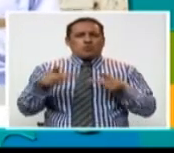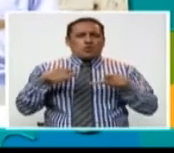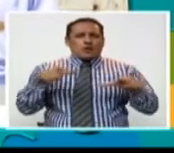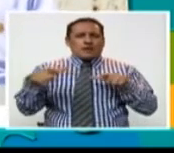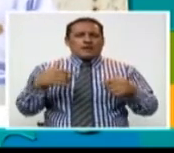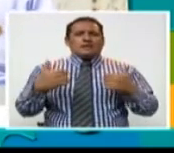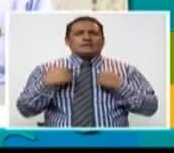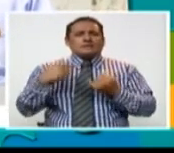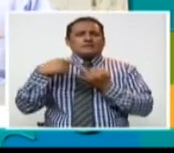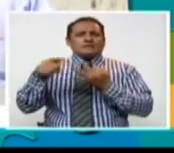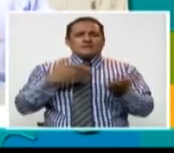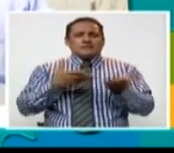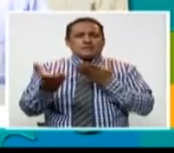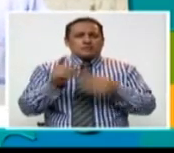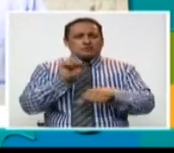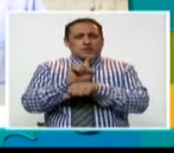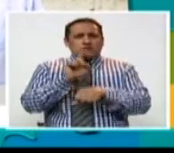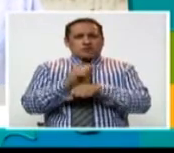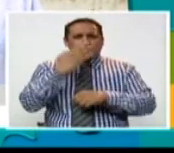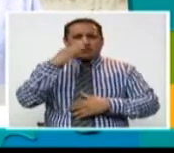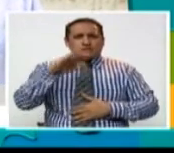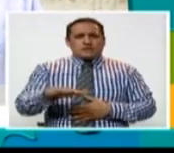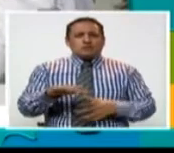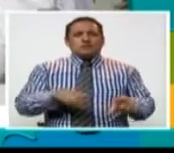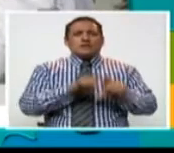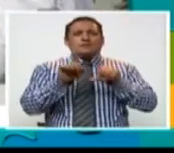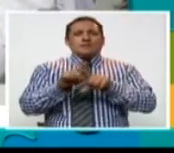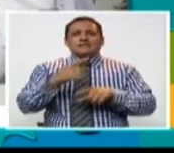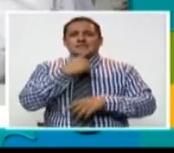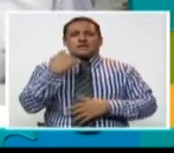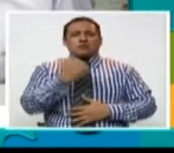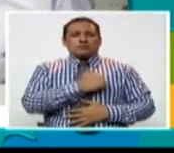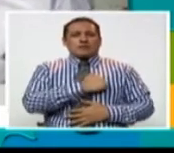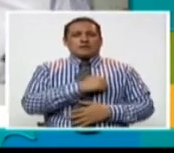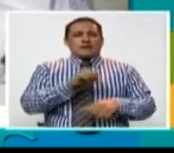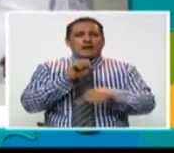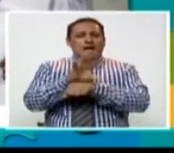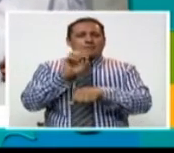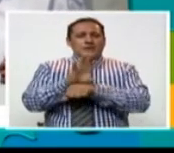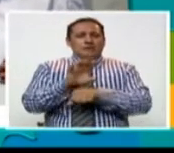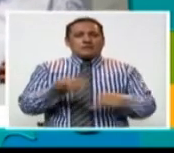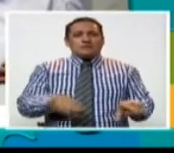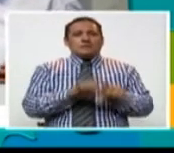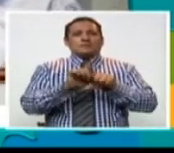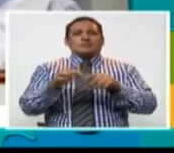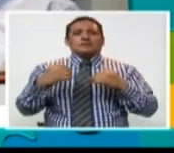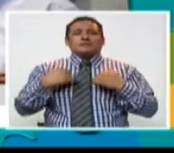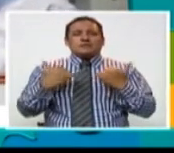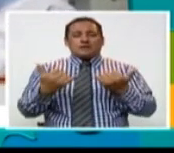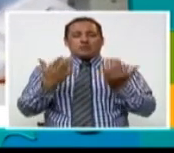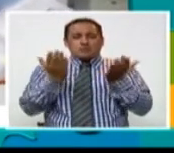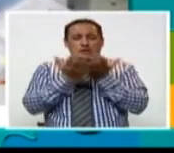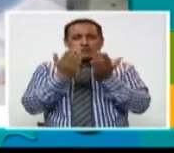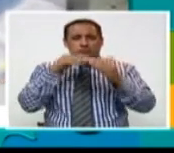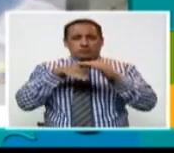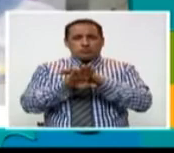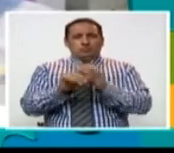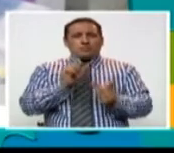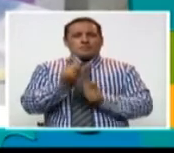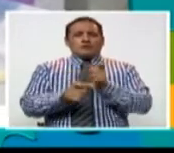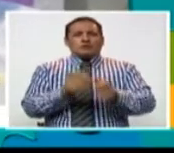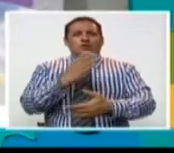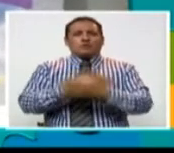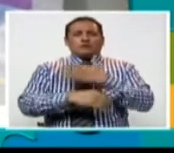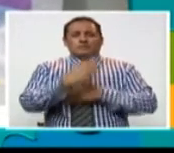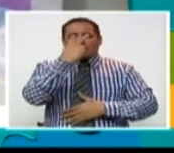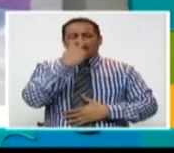que brinda diversos servicios desde la educación inicial hasta secundaria, talleres de capacitación, y cuenta con un internado para personas